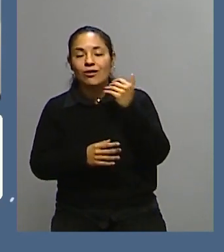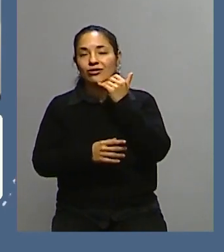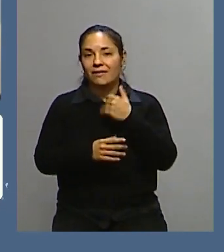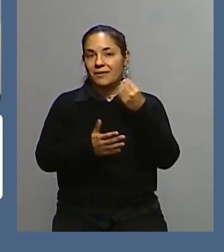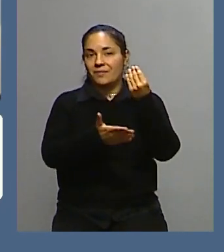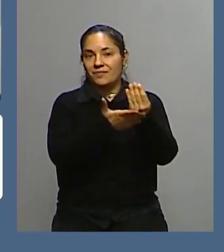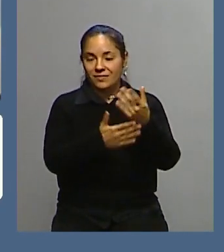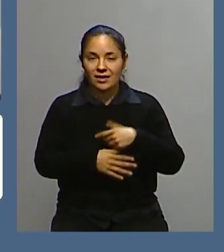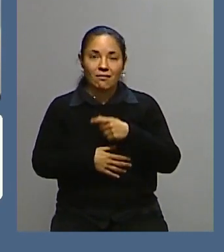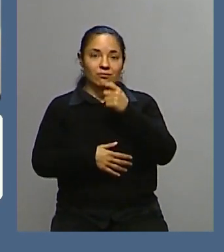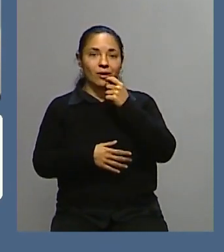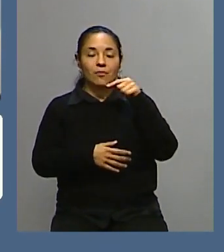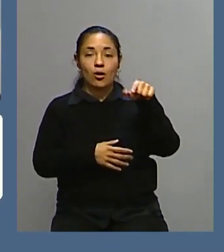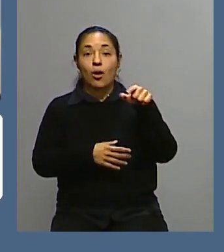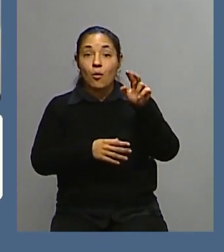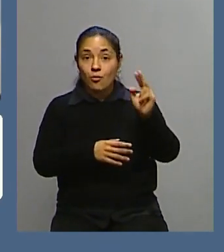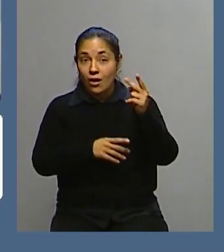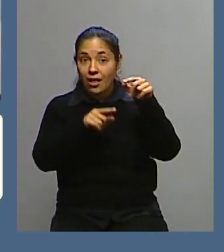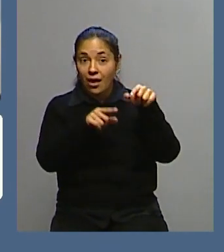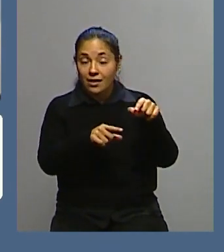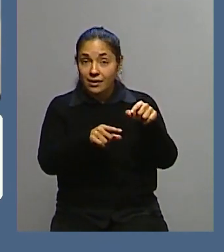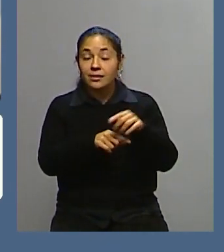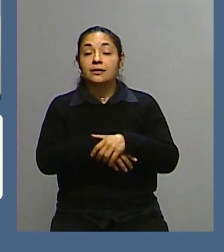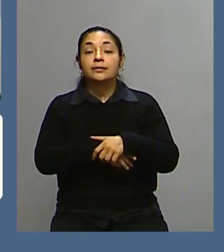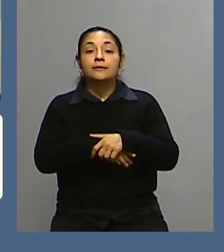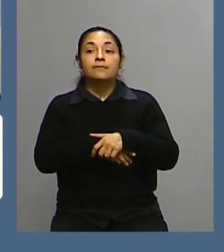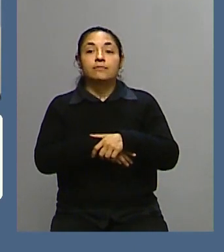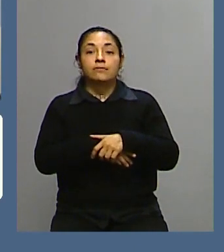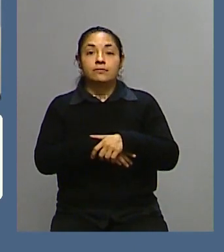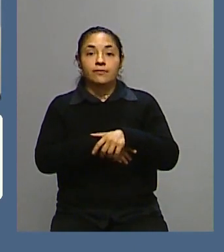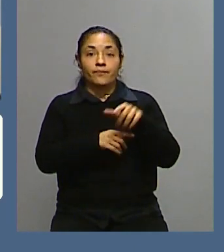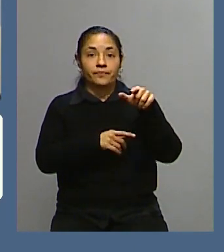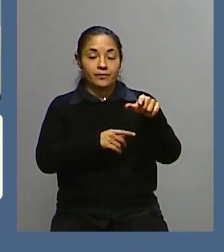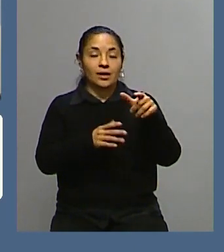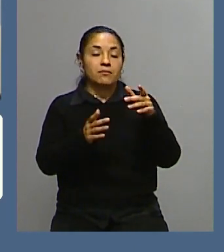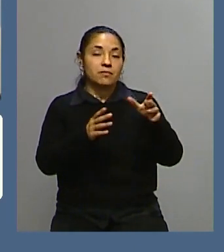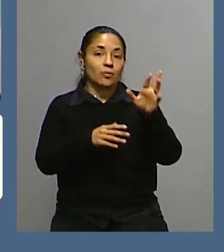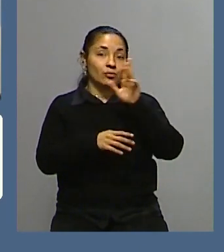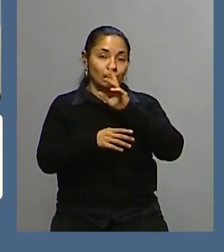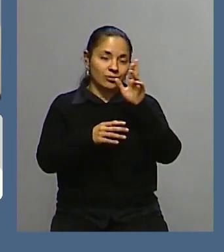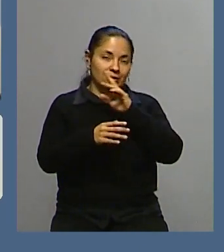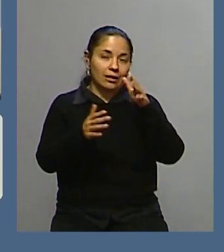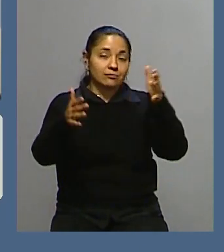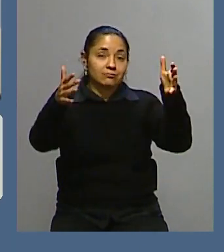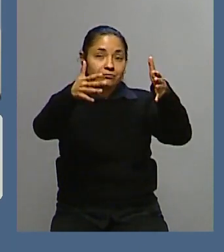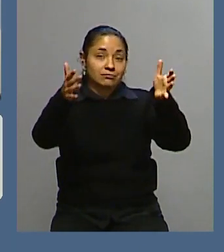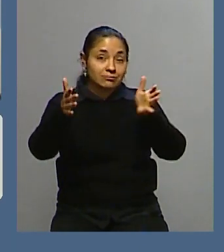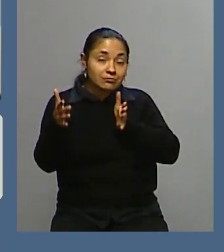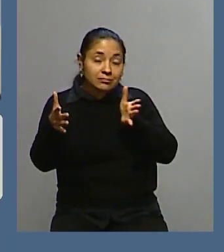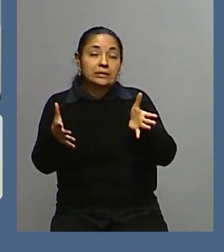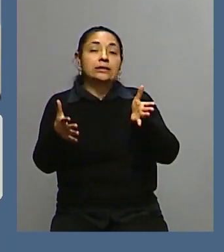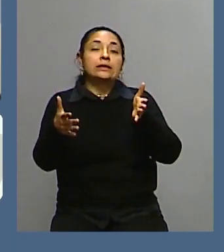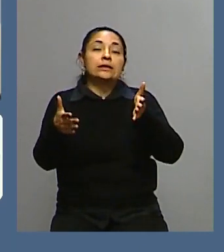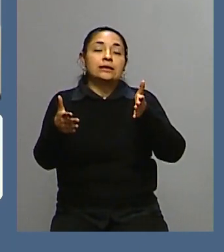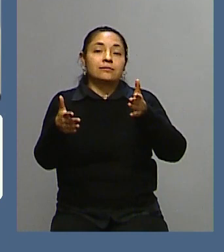ocurría, tenían planeado llevar el cajón en tren otra vez a Londres. Bueno,